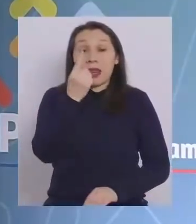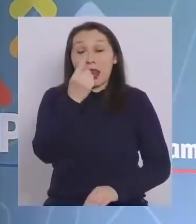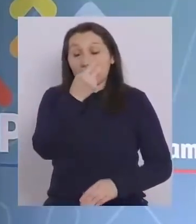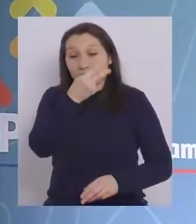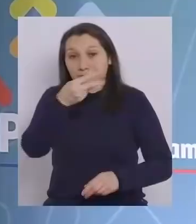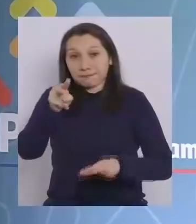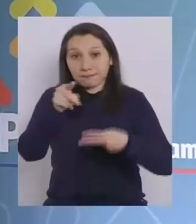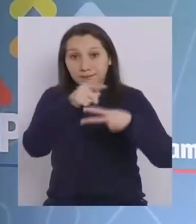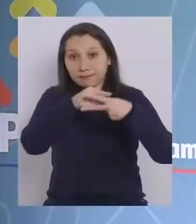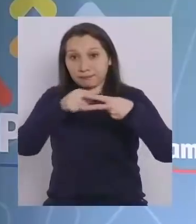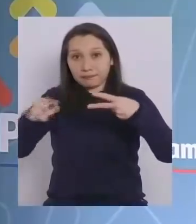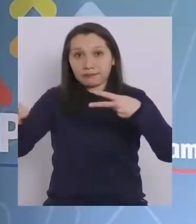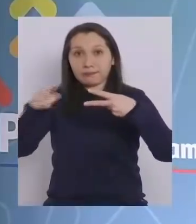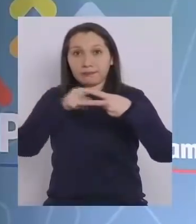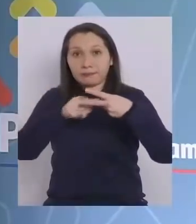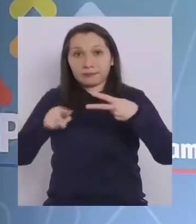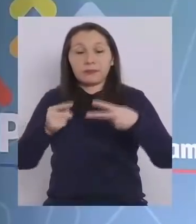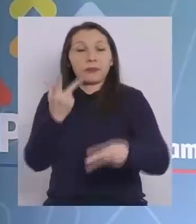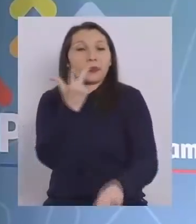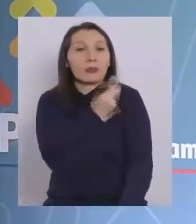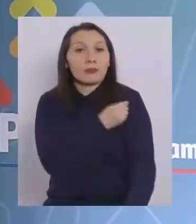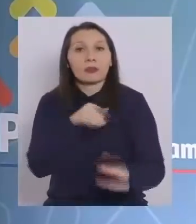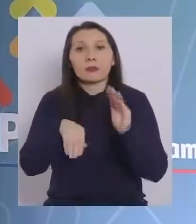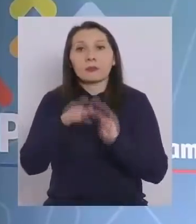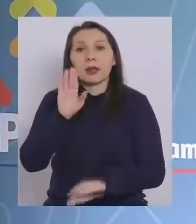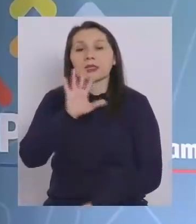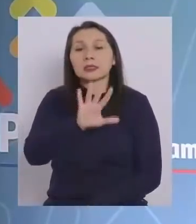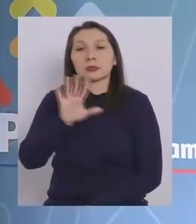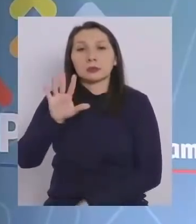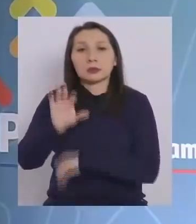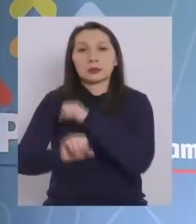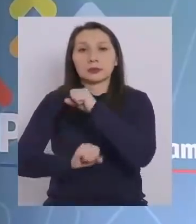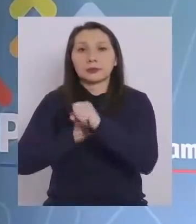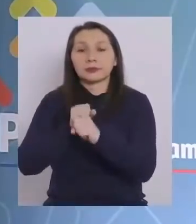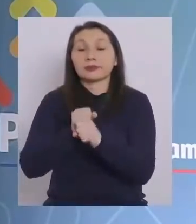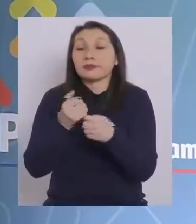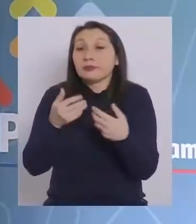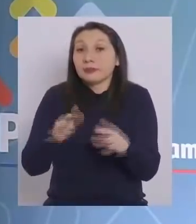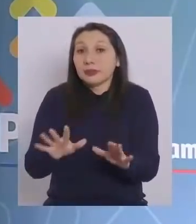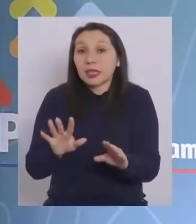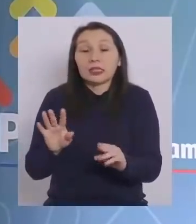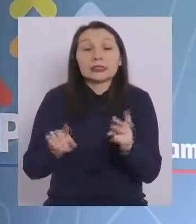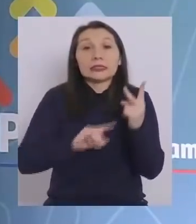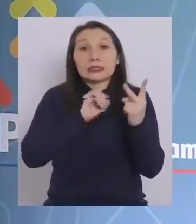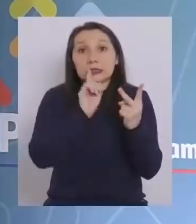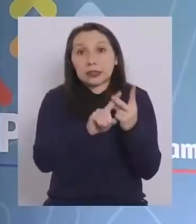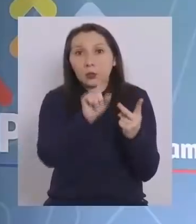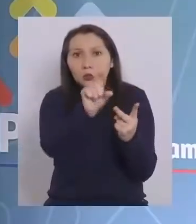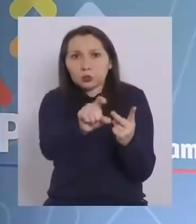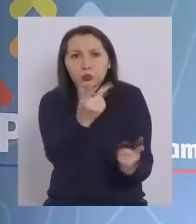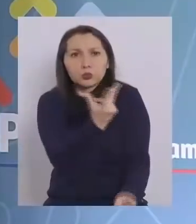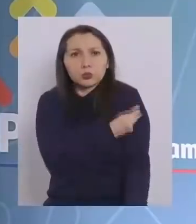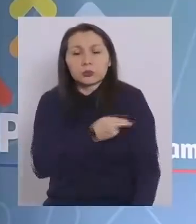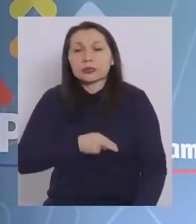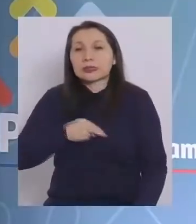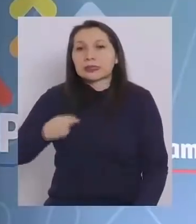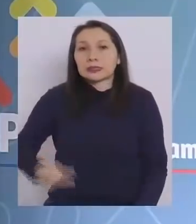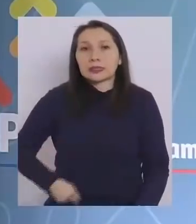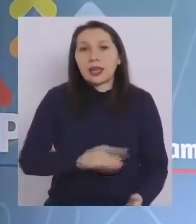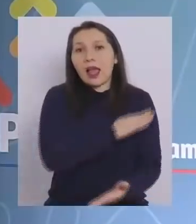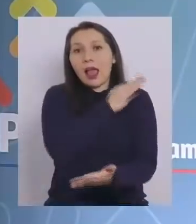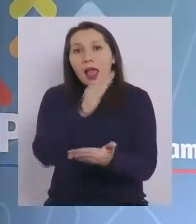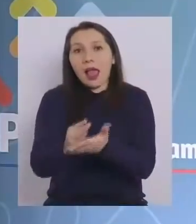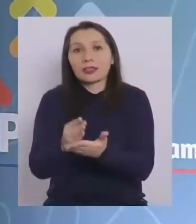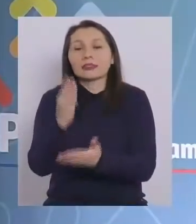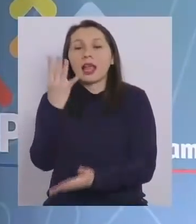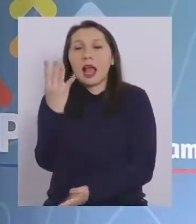semanas vamos a comenzar a vacunar a los mayores de 55 años que hayan recibido su segunda dosis de Sinovac hasta el 14